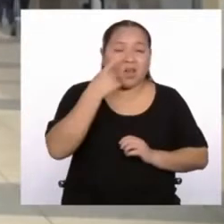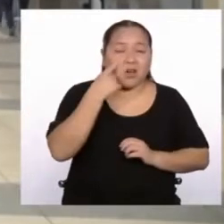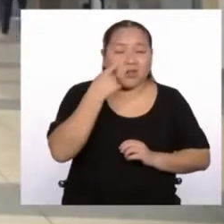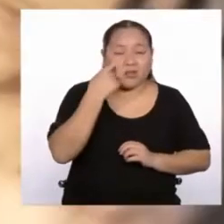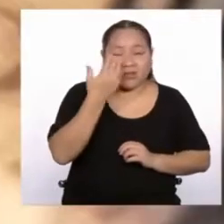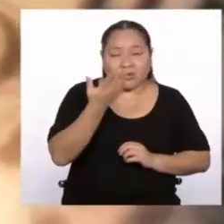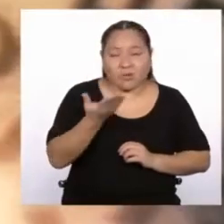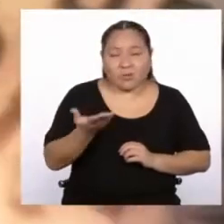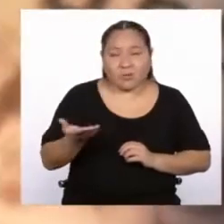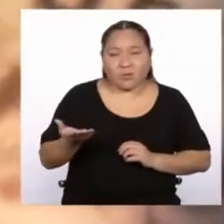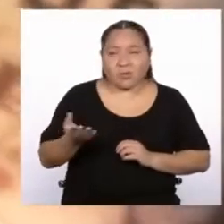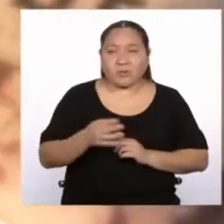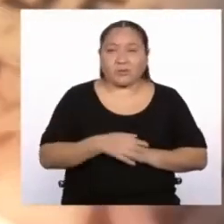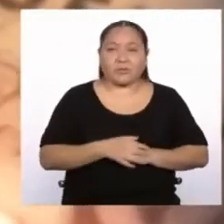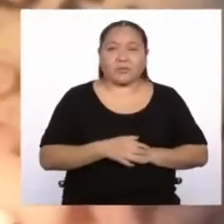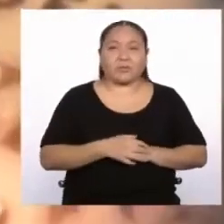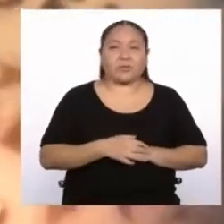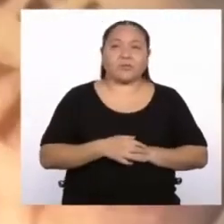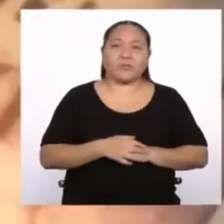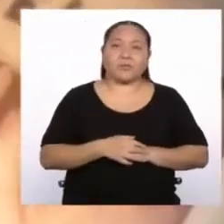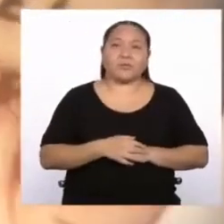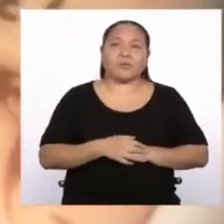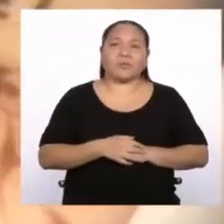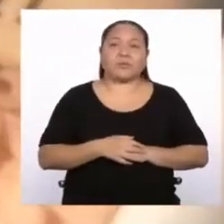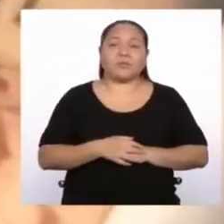hoy.